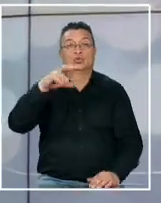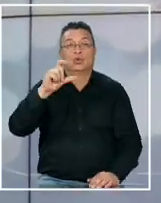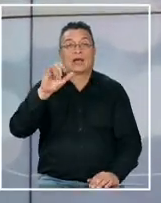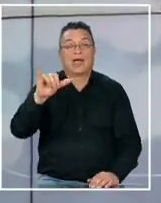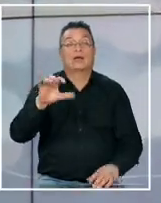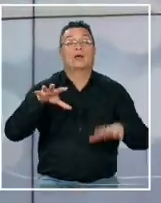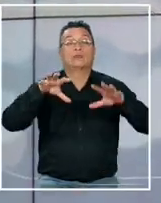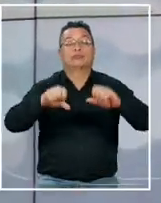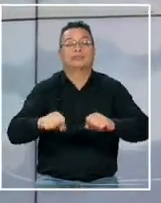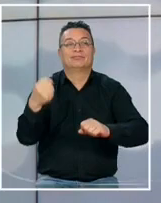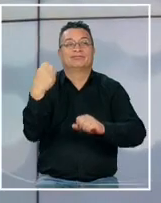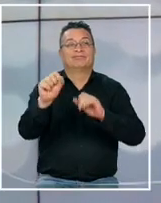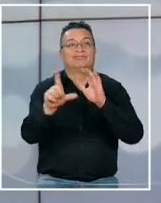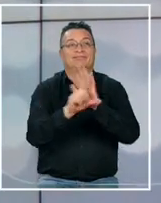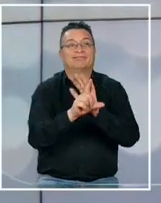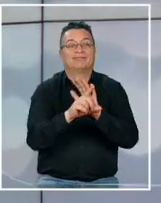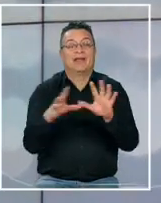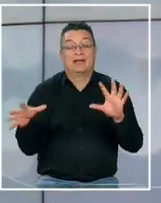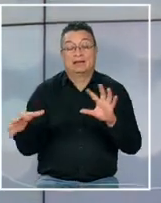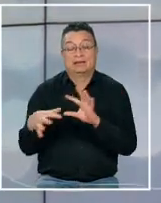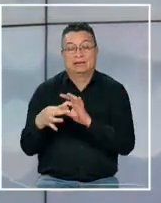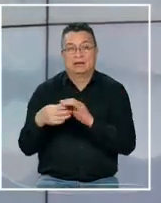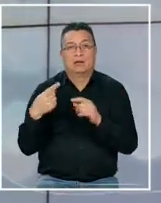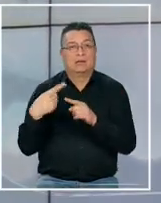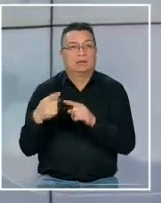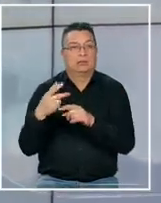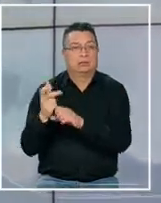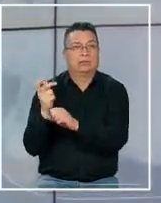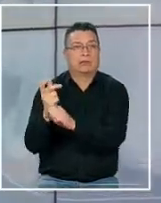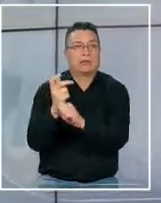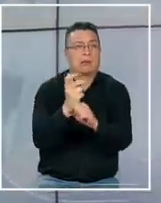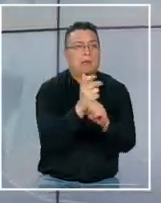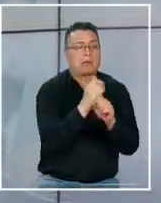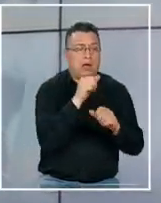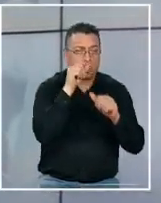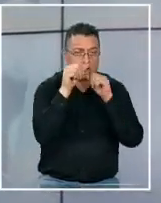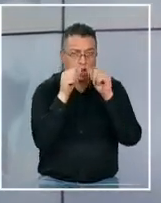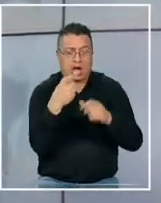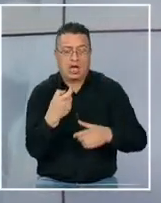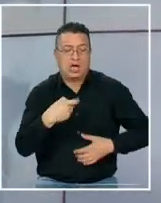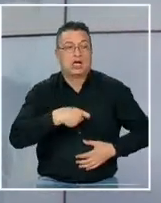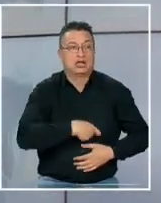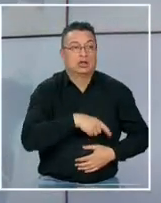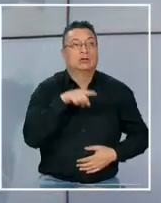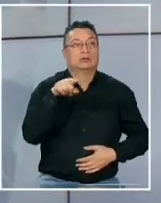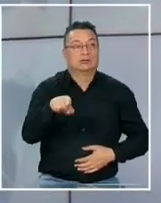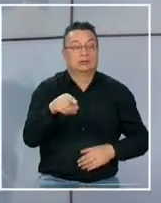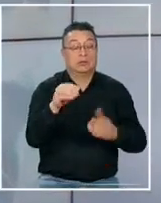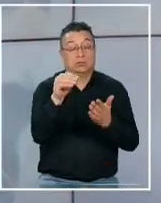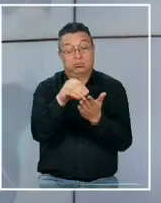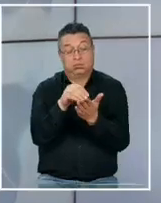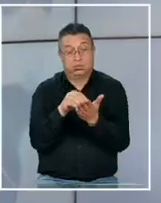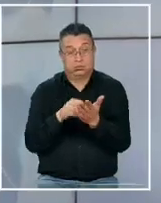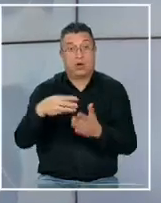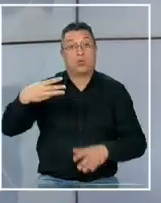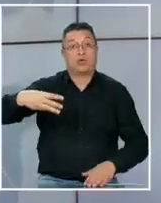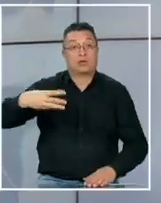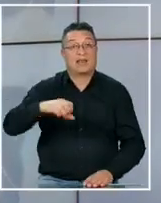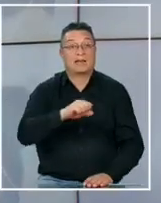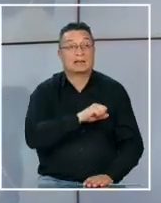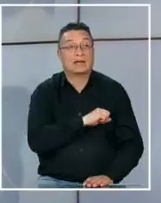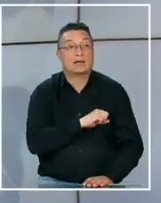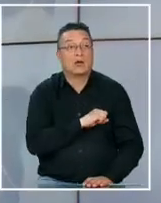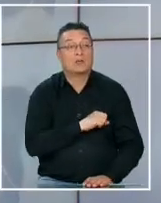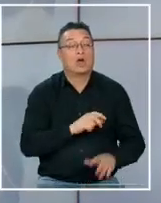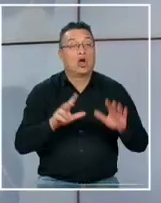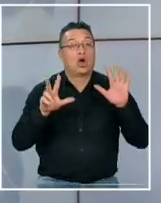tomada por delincuentes vinculados a una serie de delitos relacionados con drogas y armas según un catastro del municipio de santiago